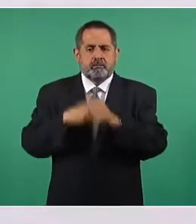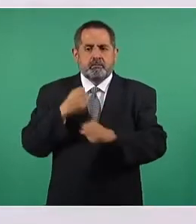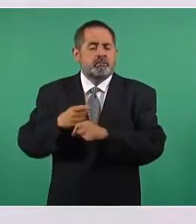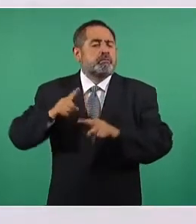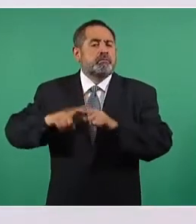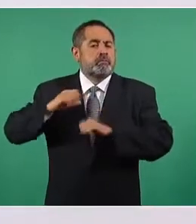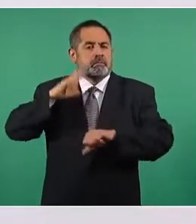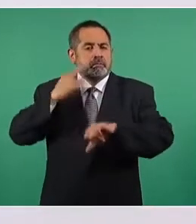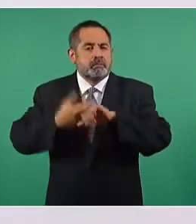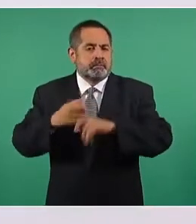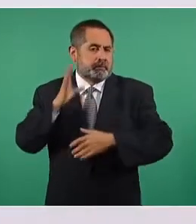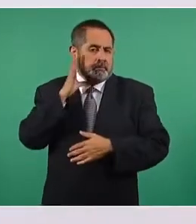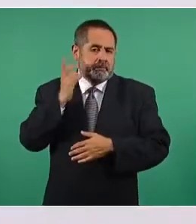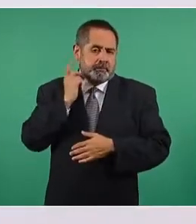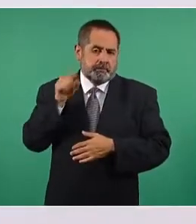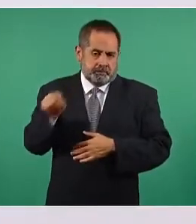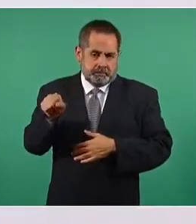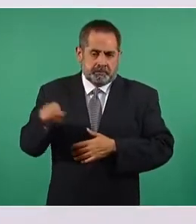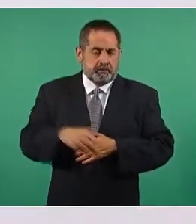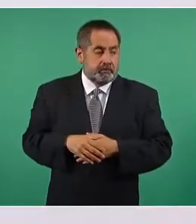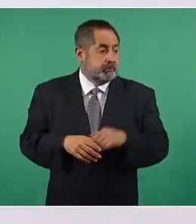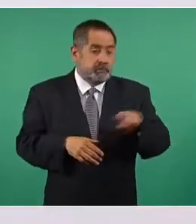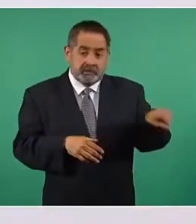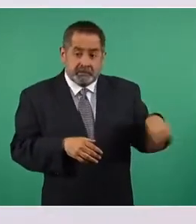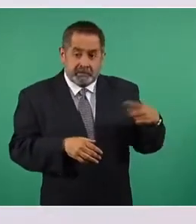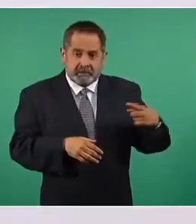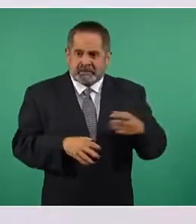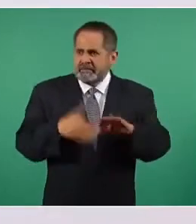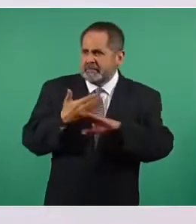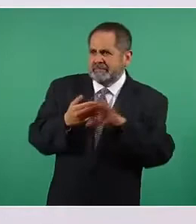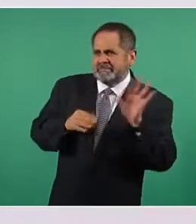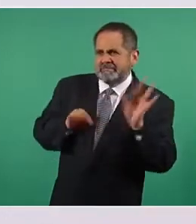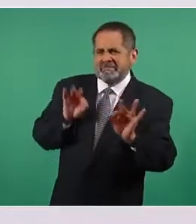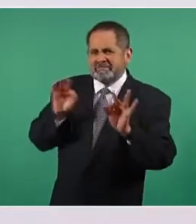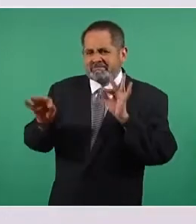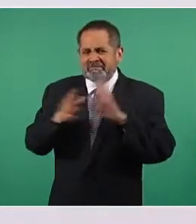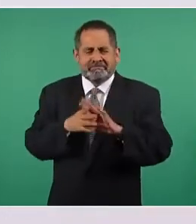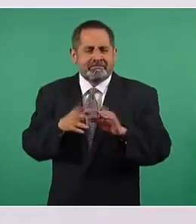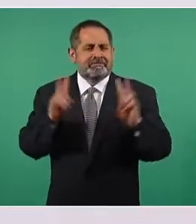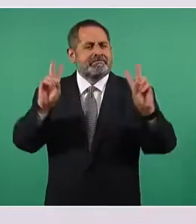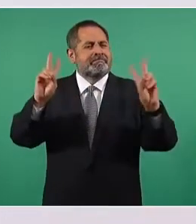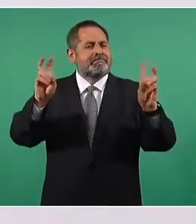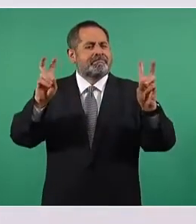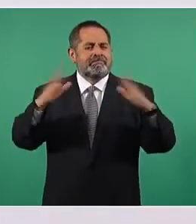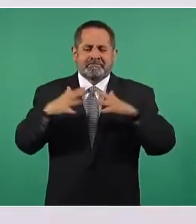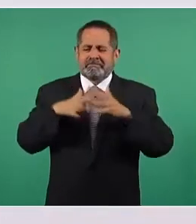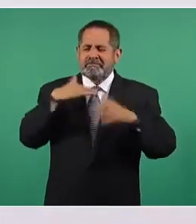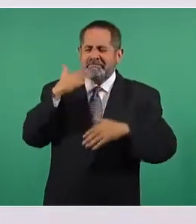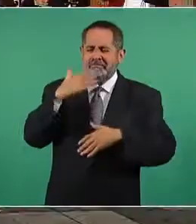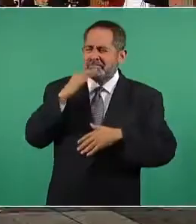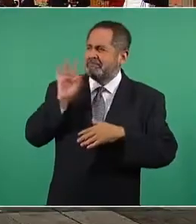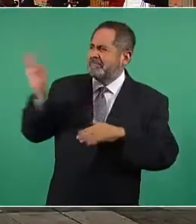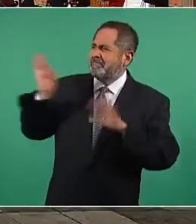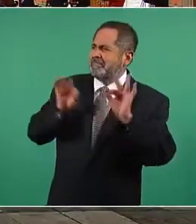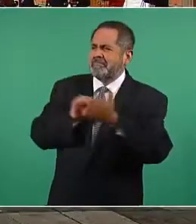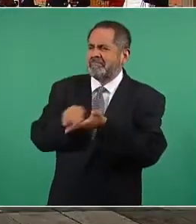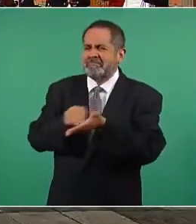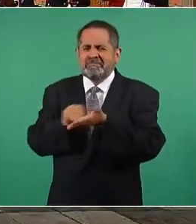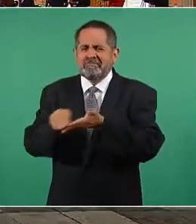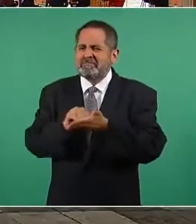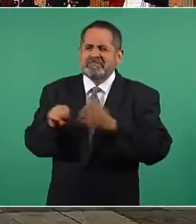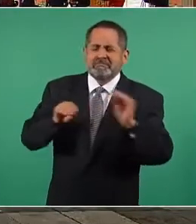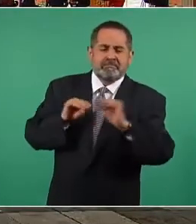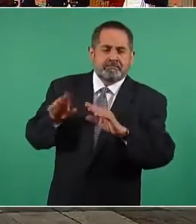Hicieron todo, recurrieron hasta a la guerra sucia, pero afortunadamente